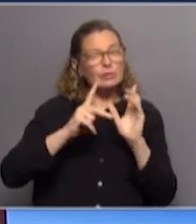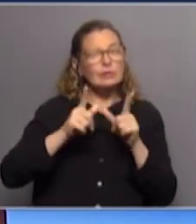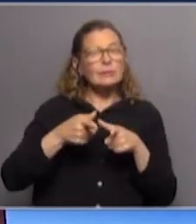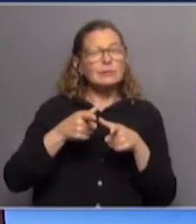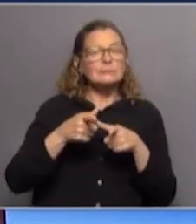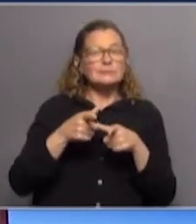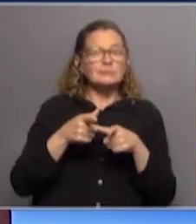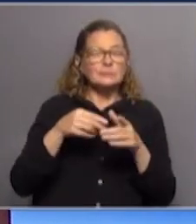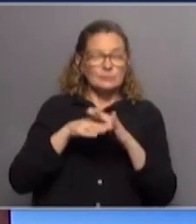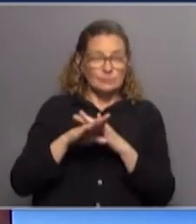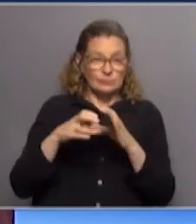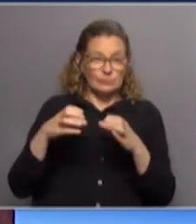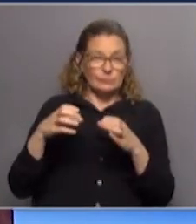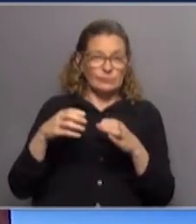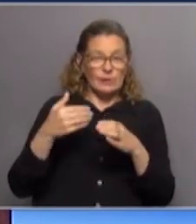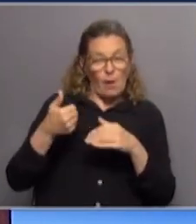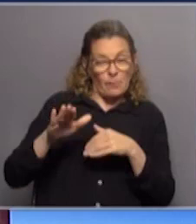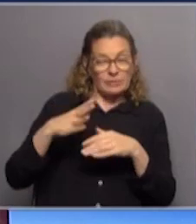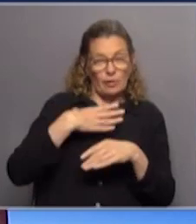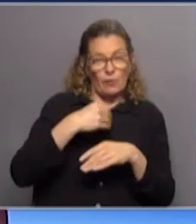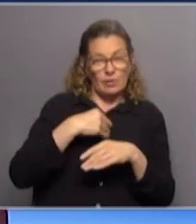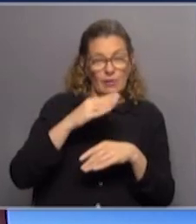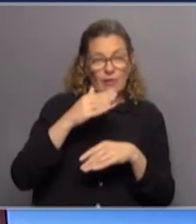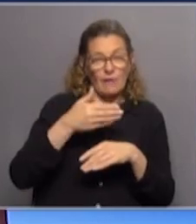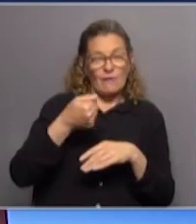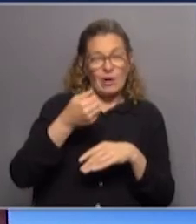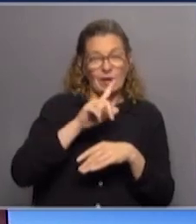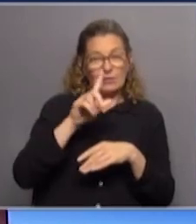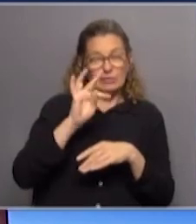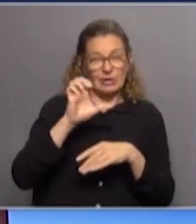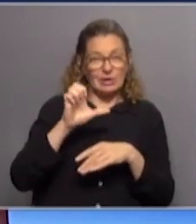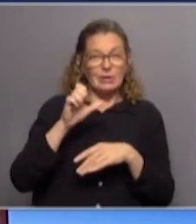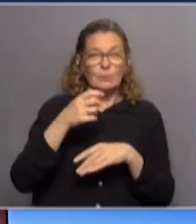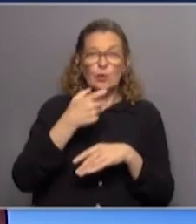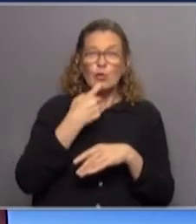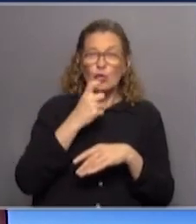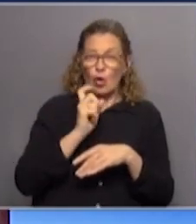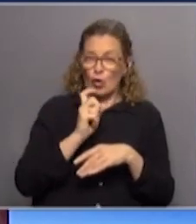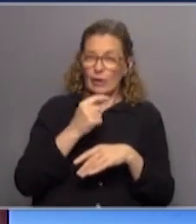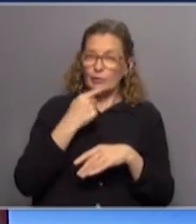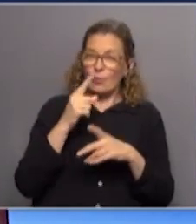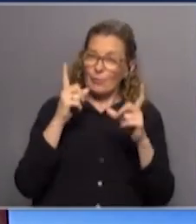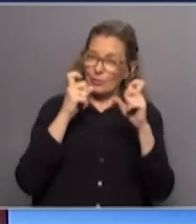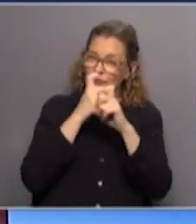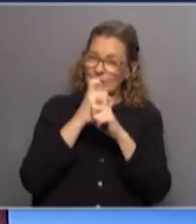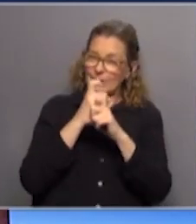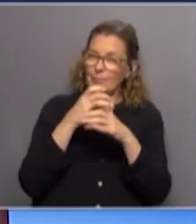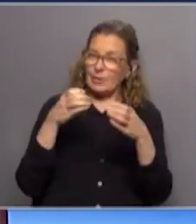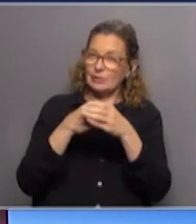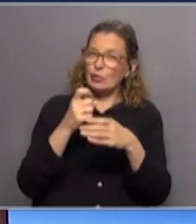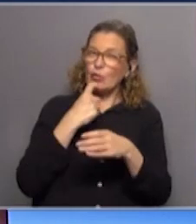También dentro de la coalición fuera del Partido Nacional, Raúl Valle del Partido Colorado dijo que es muy difícil que el Partido Colorado